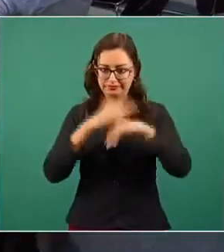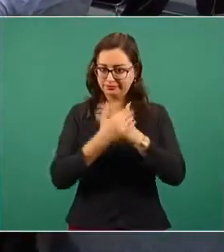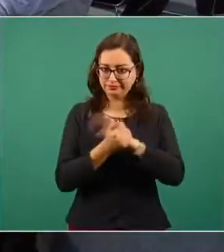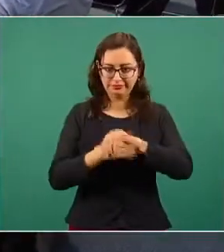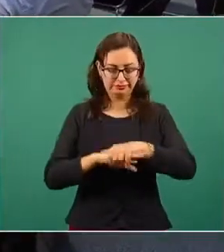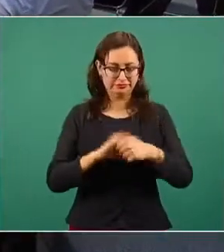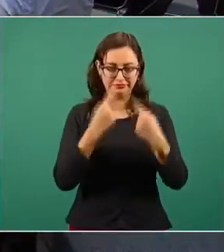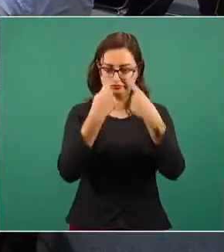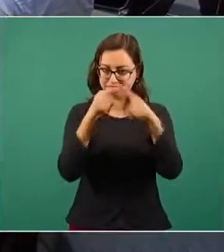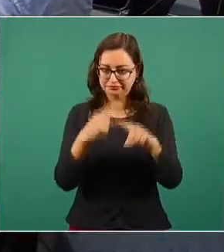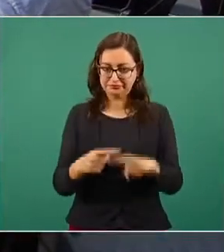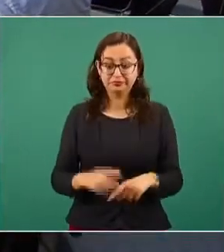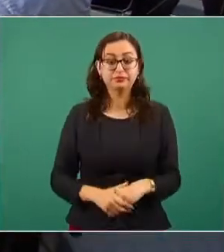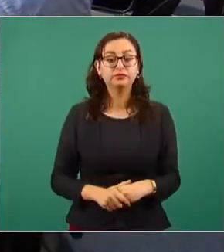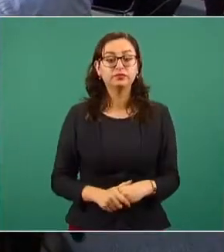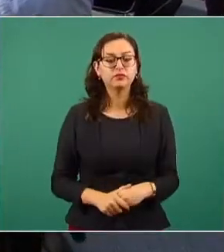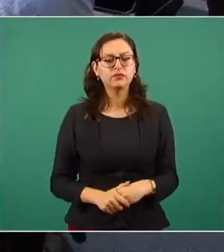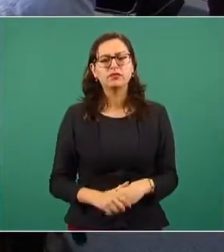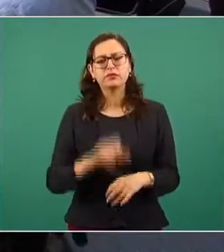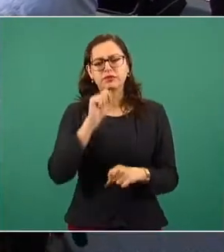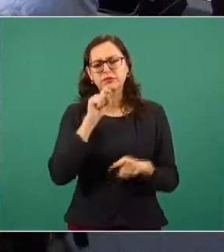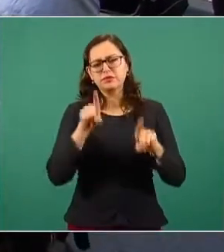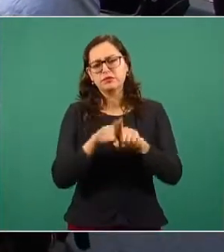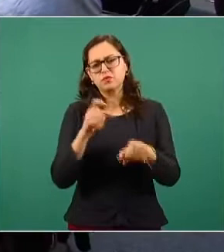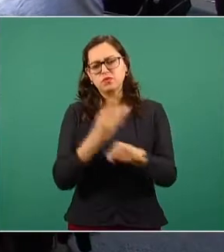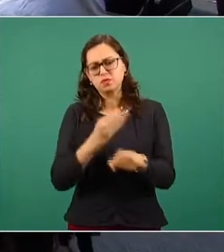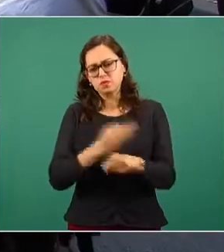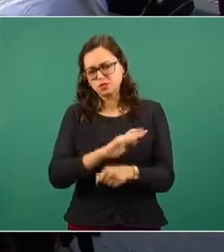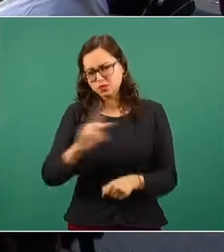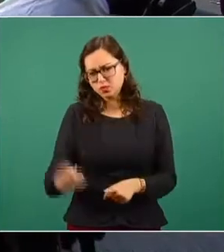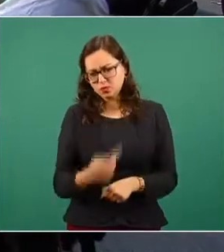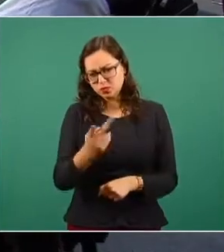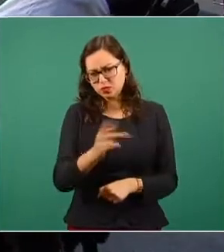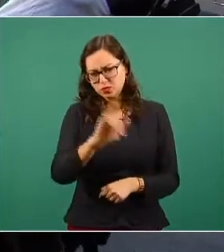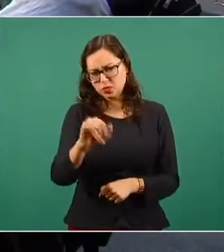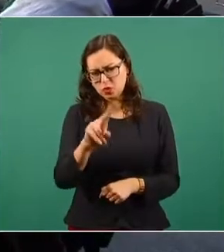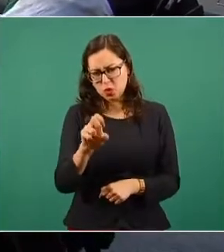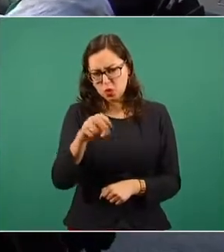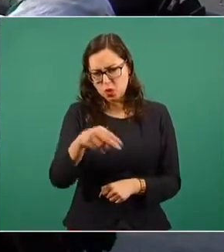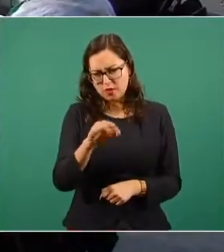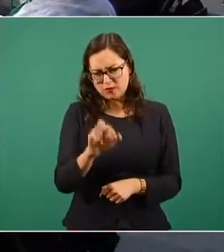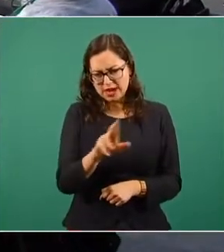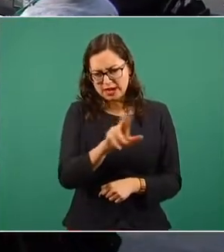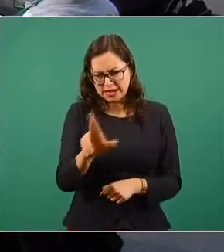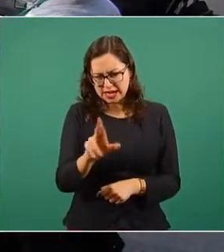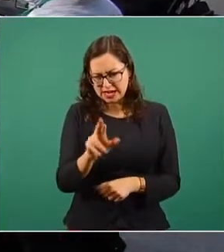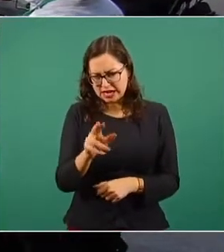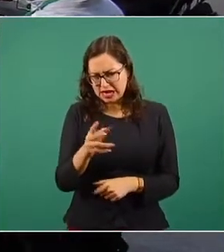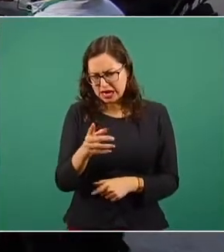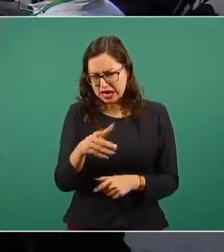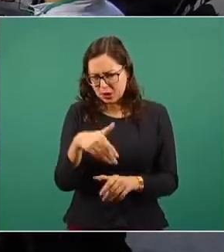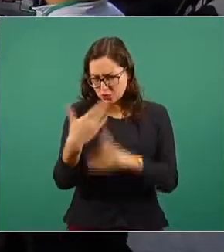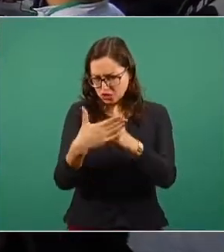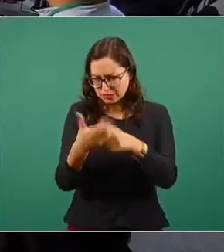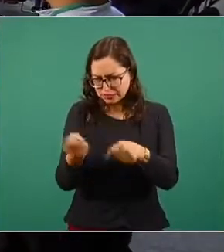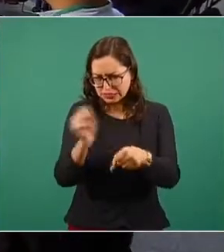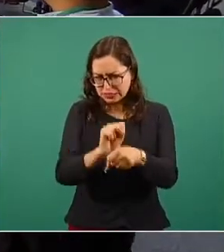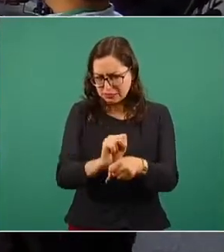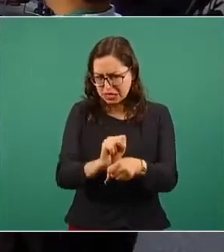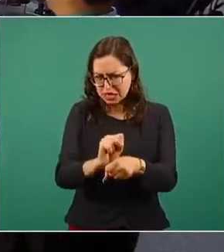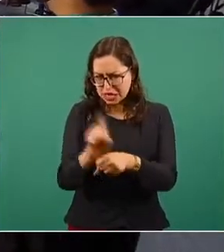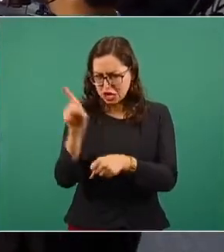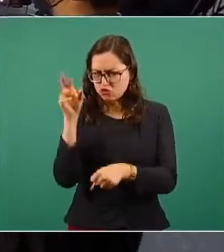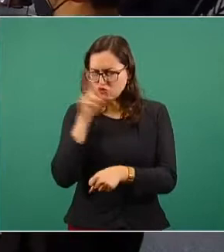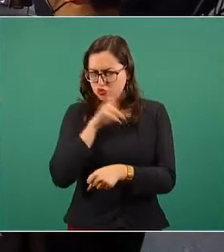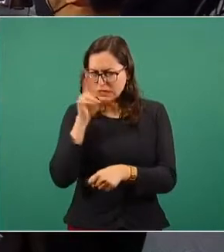Preguntarle también a don Juan Ferrer. Estaba diciendo que van a llegar 200 mil vacunas rusas la siguiente semana. ¿Lo